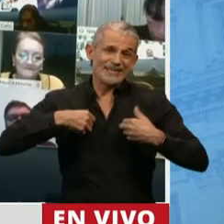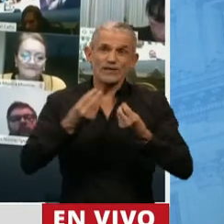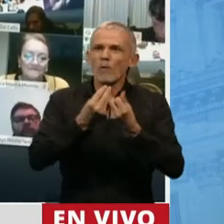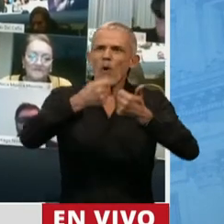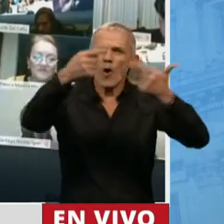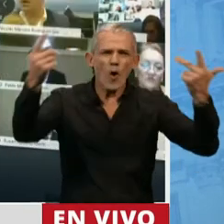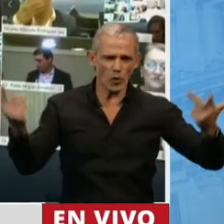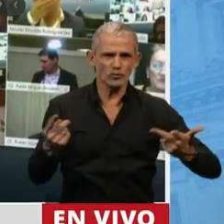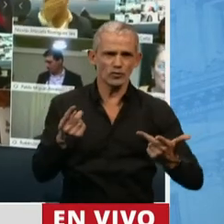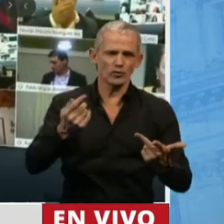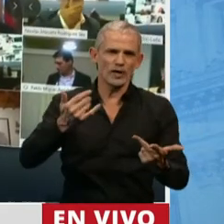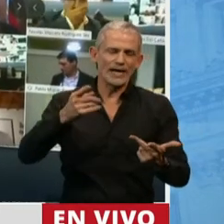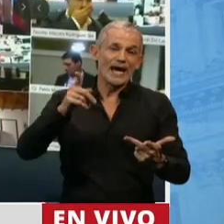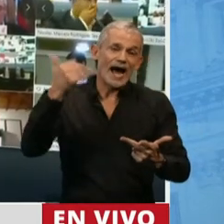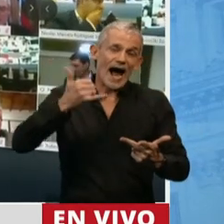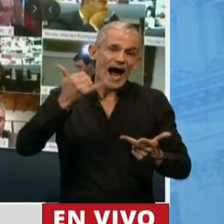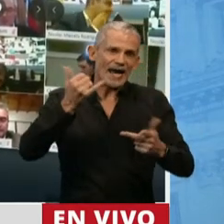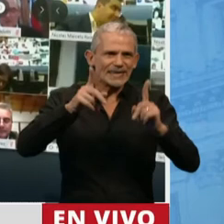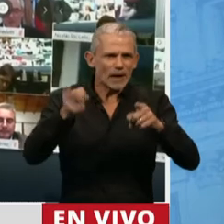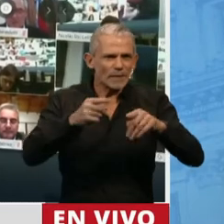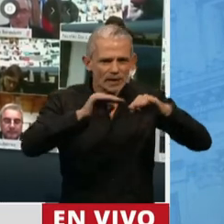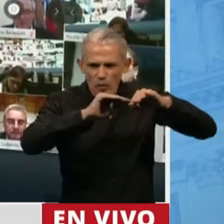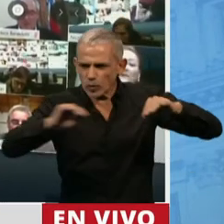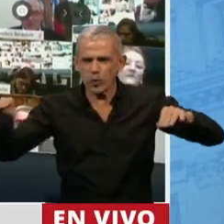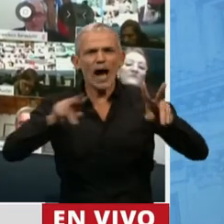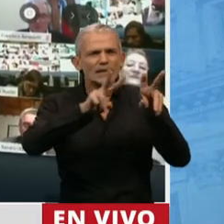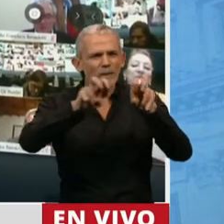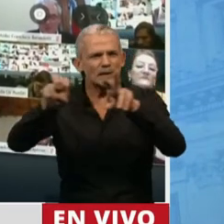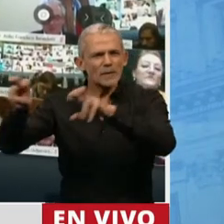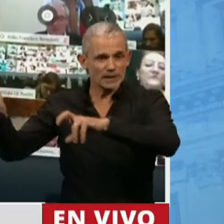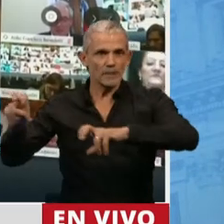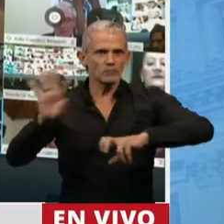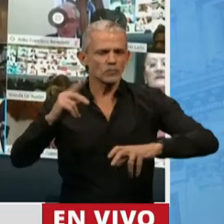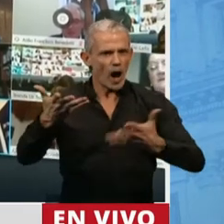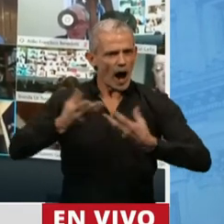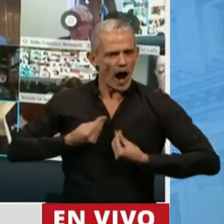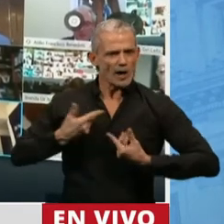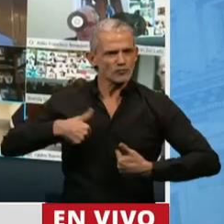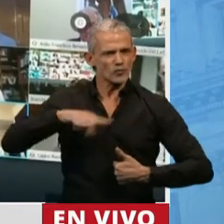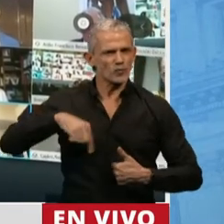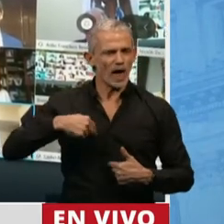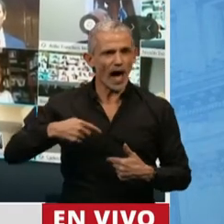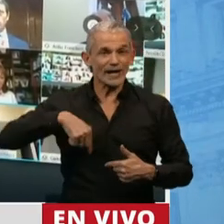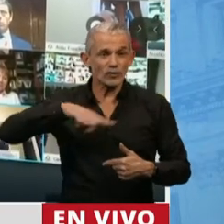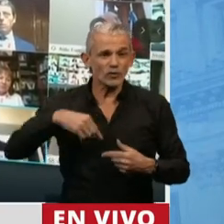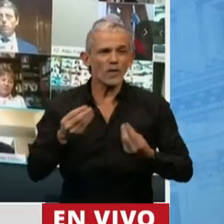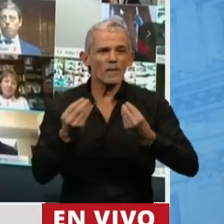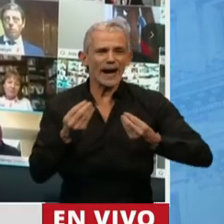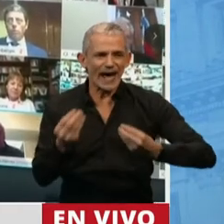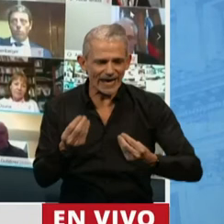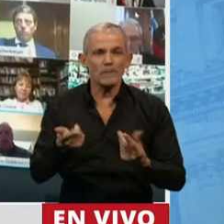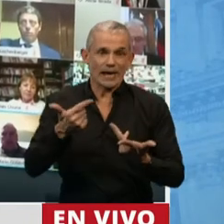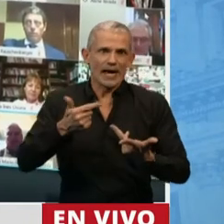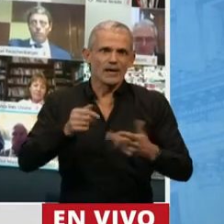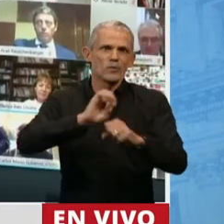sino también que es un sector transversal que nos impide y nos ayuda en el marco hoy de la pandemia,